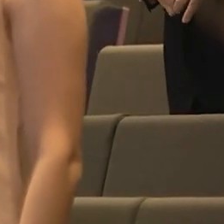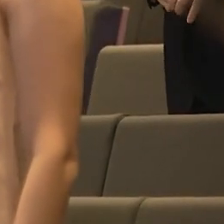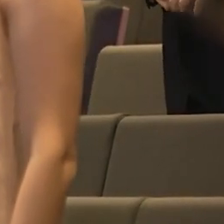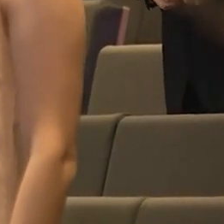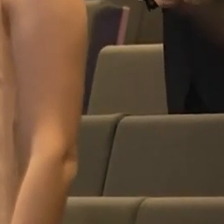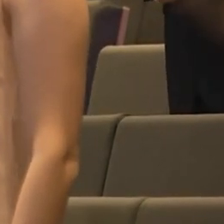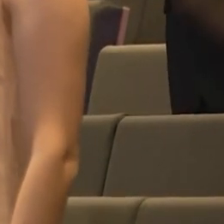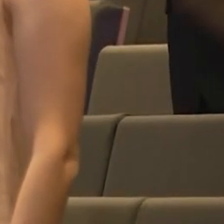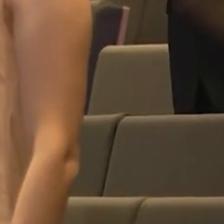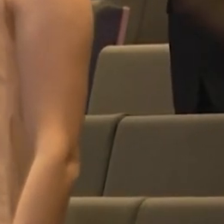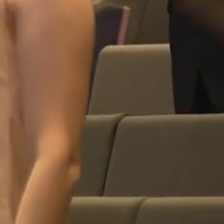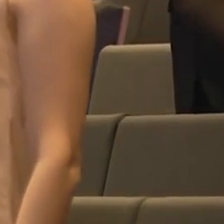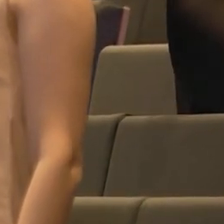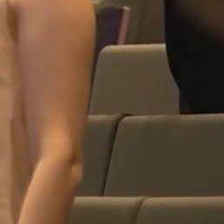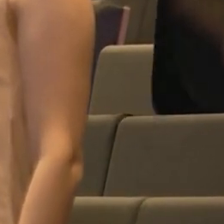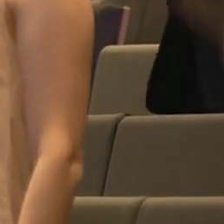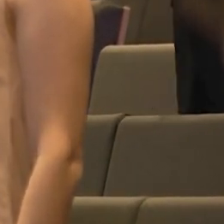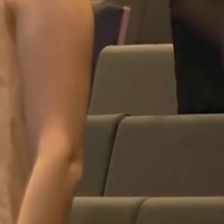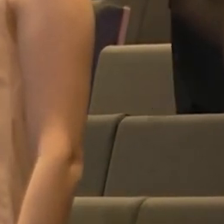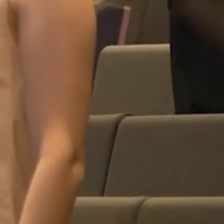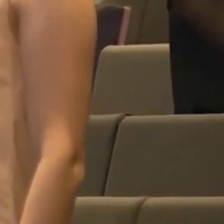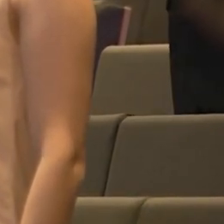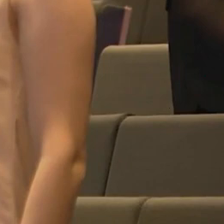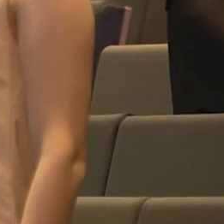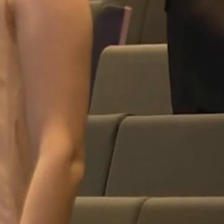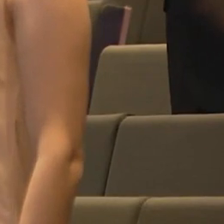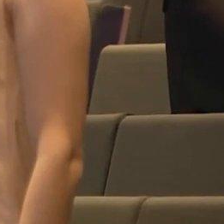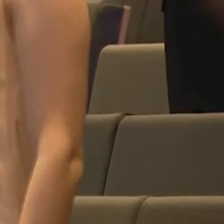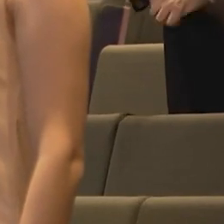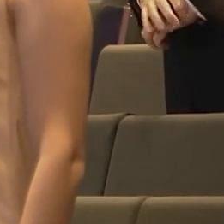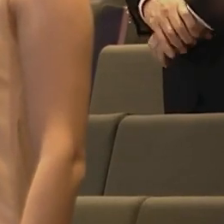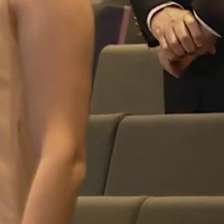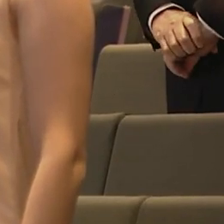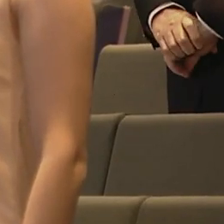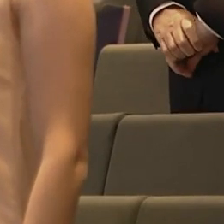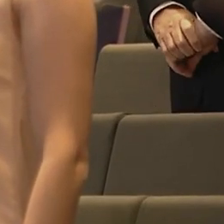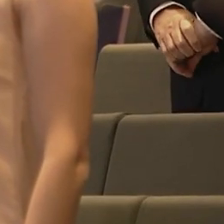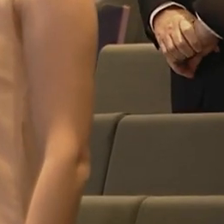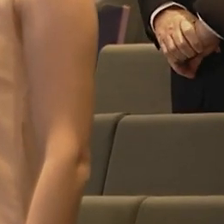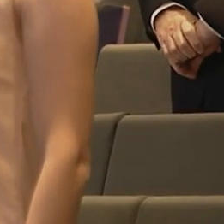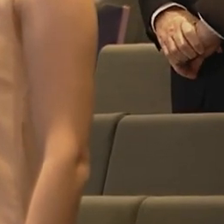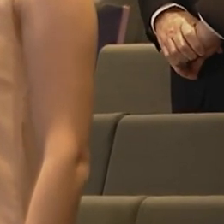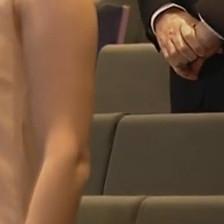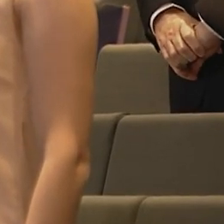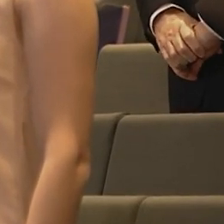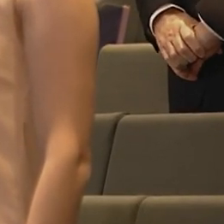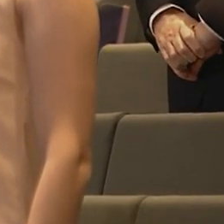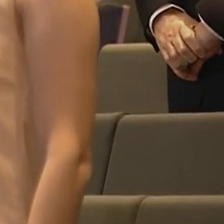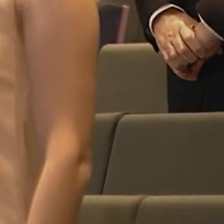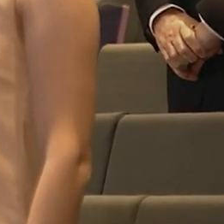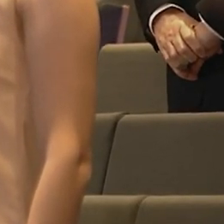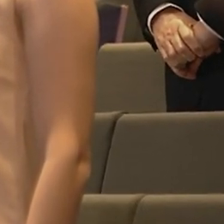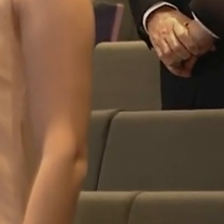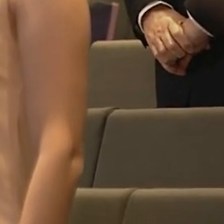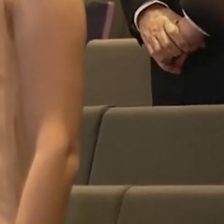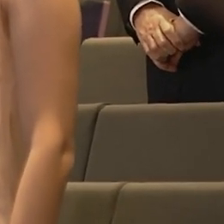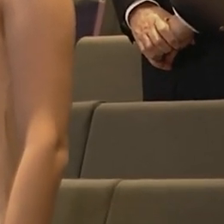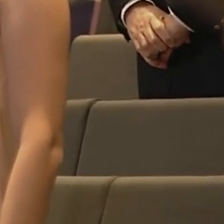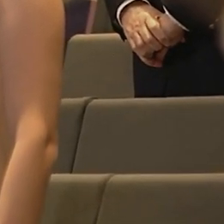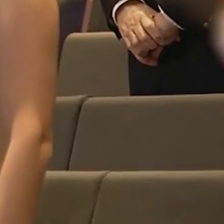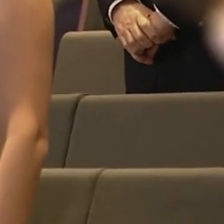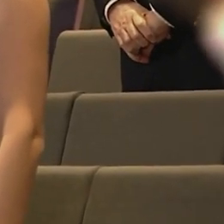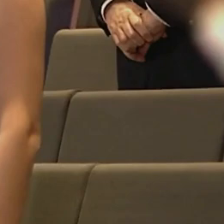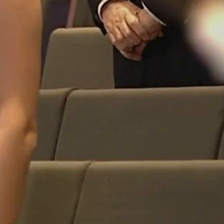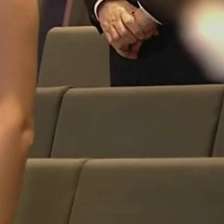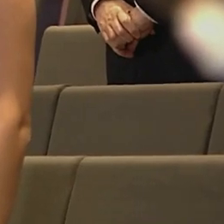un excelente día al novedad los